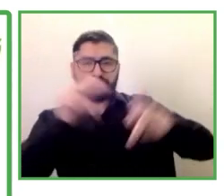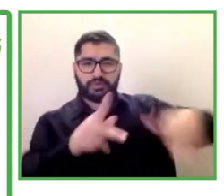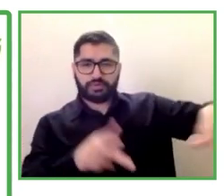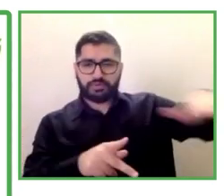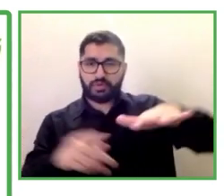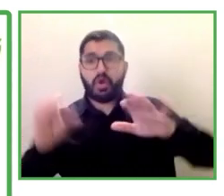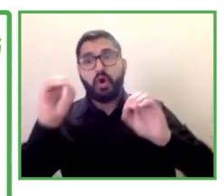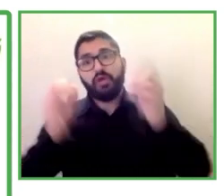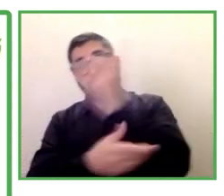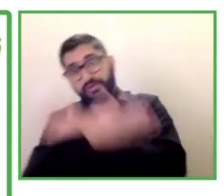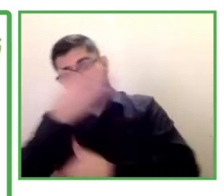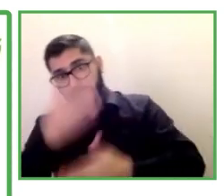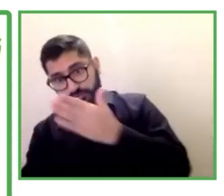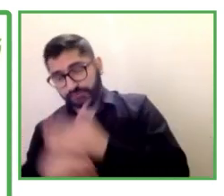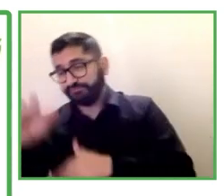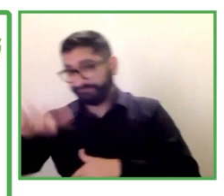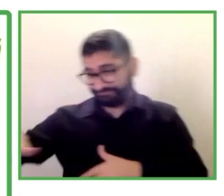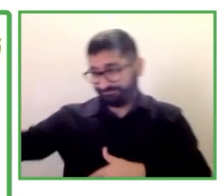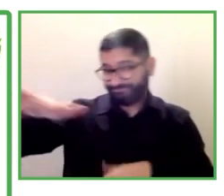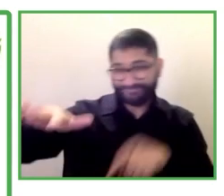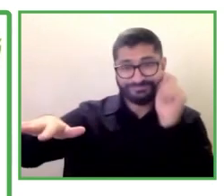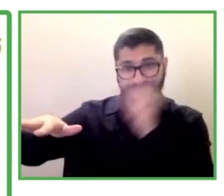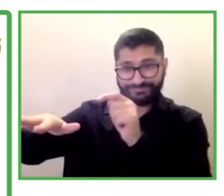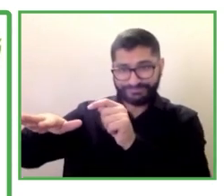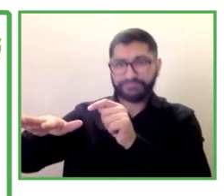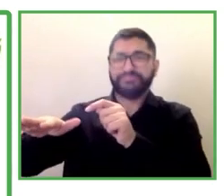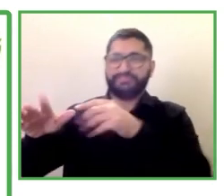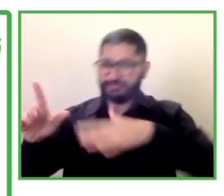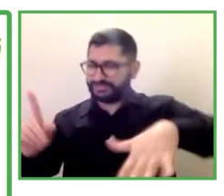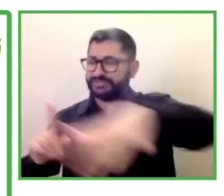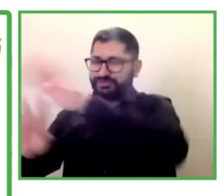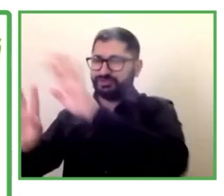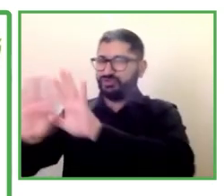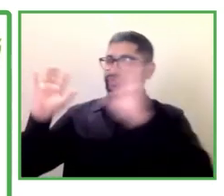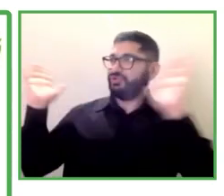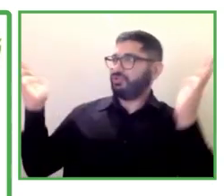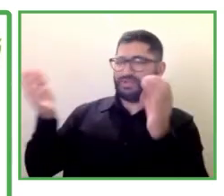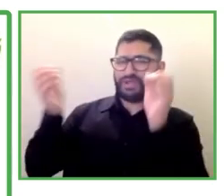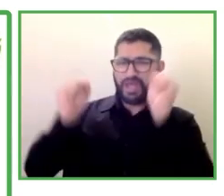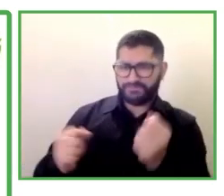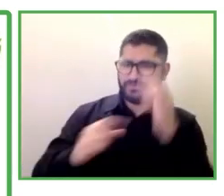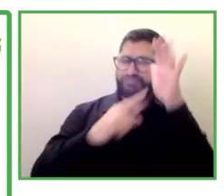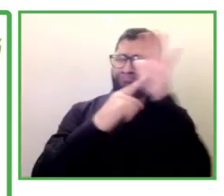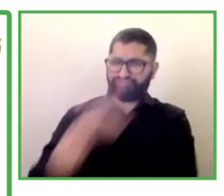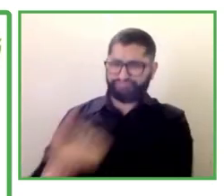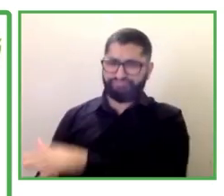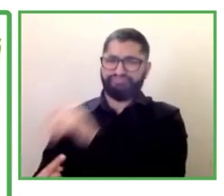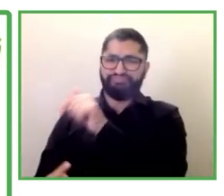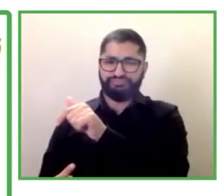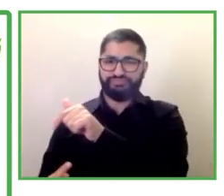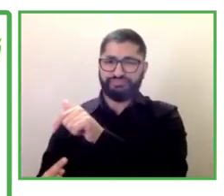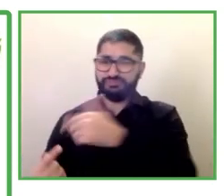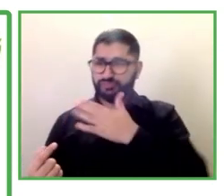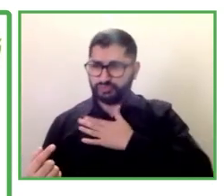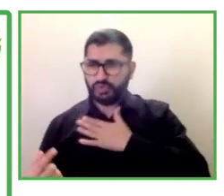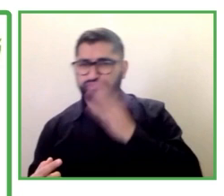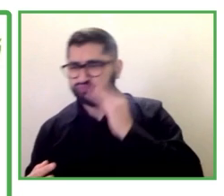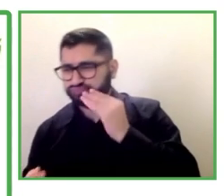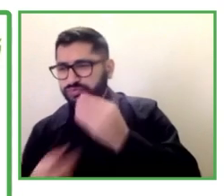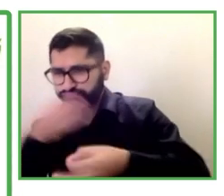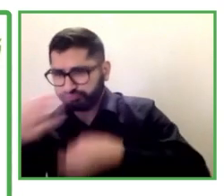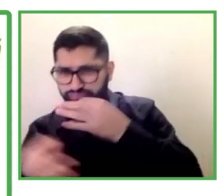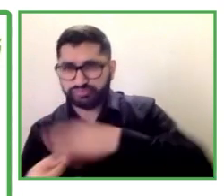los casos de entornos de marginalidad y desde luego a todos a todas las personas con discapacidad